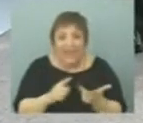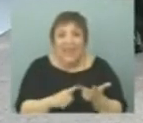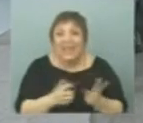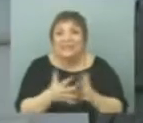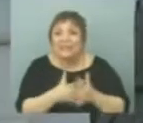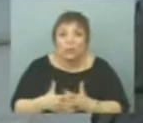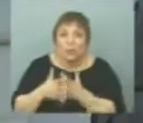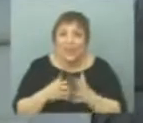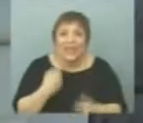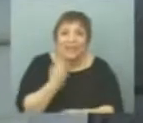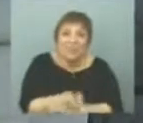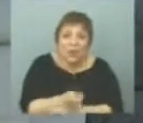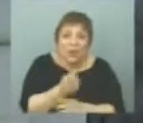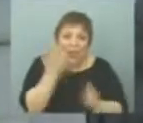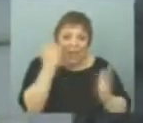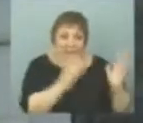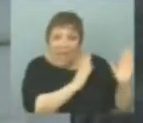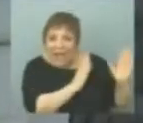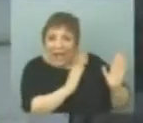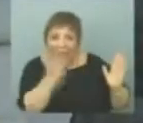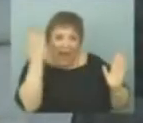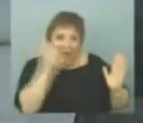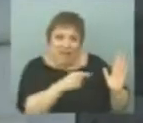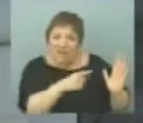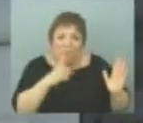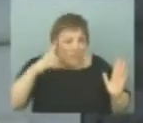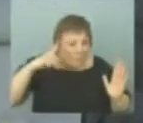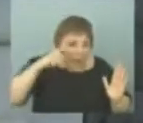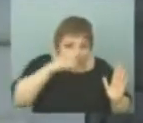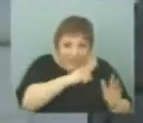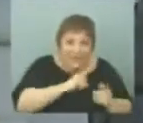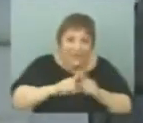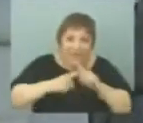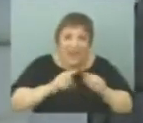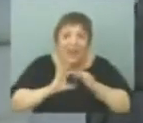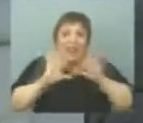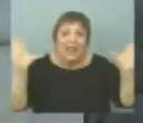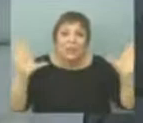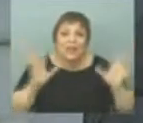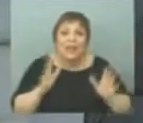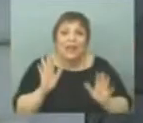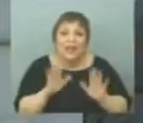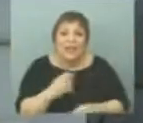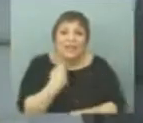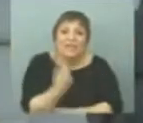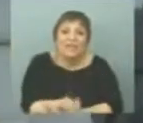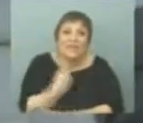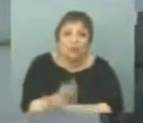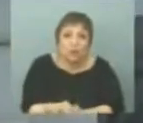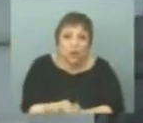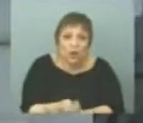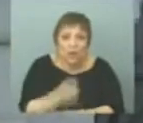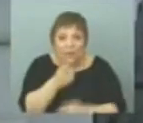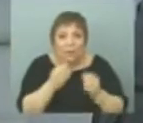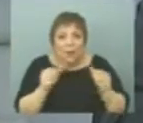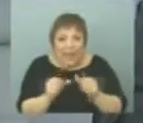inversiones, que es el capítulo más difícil de los tratados de libre comercio modernos, son los capítulos de inversiones, porque usted hace una